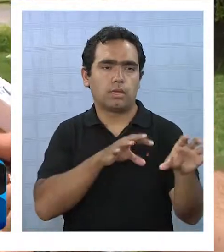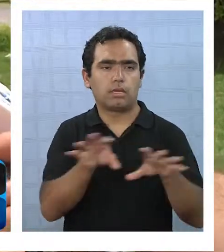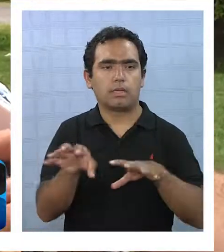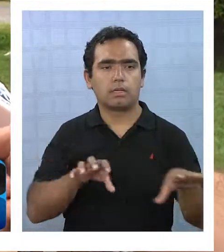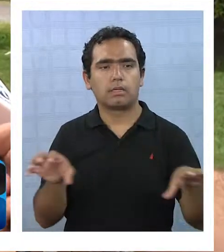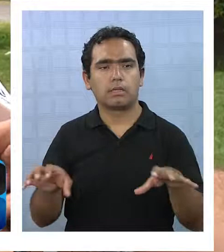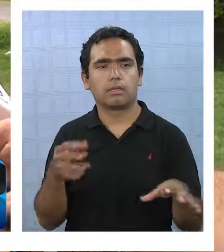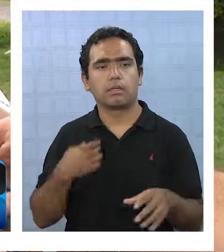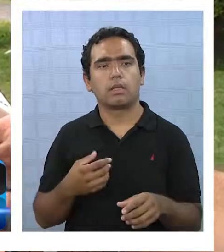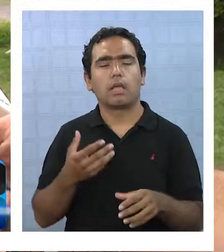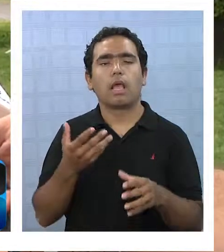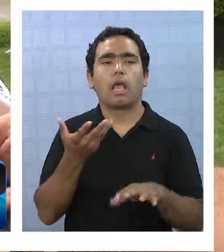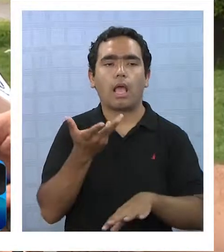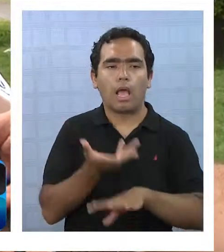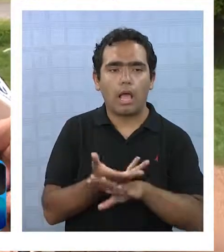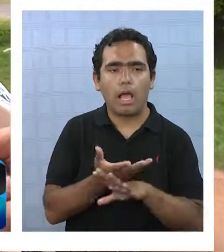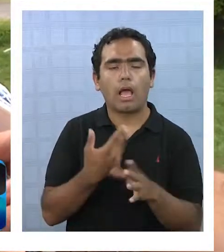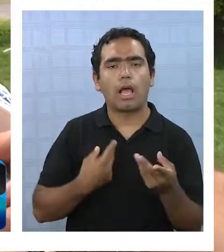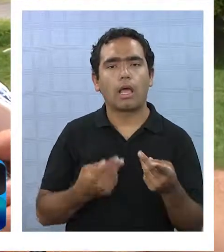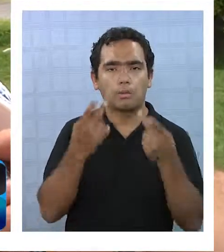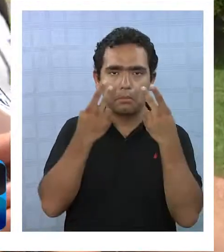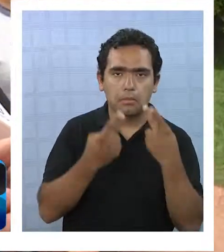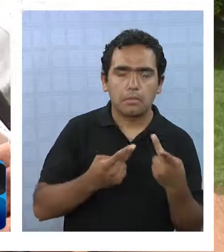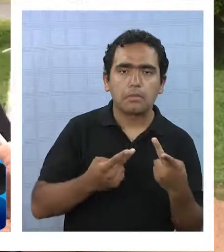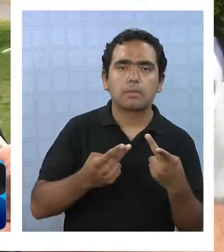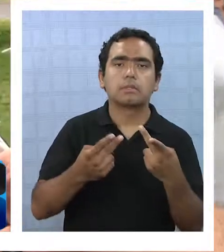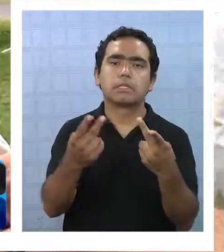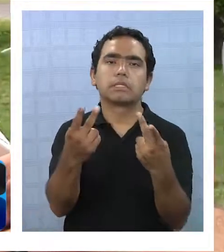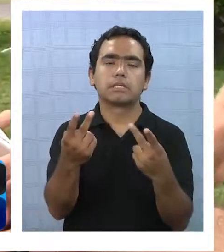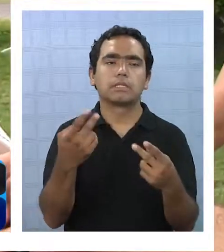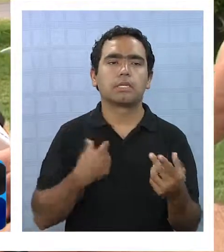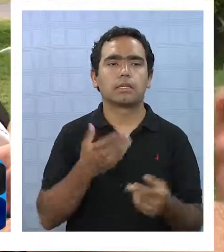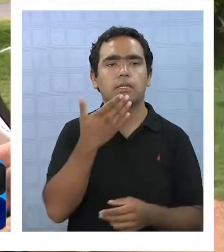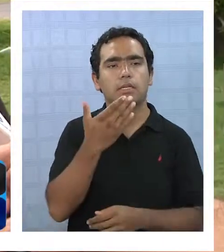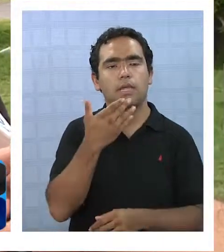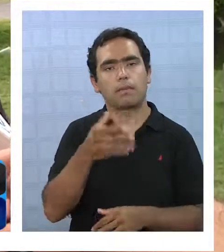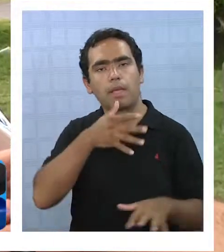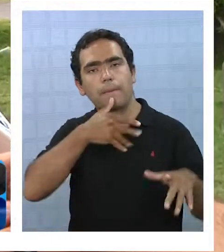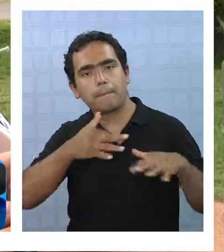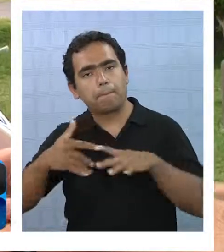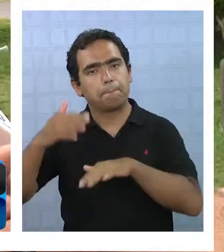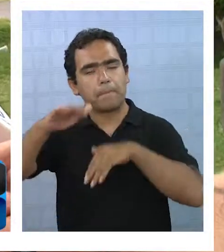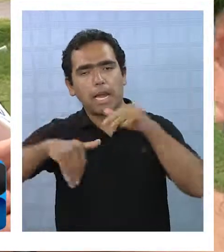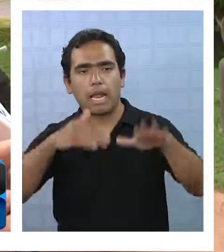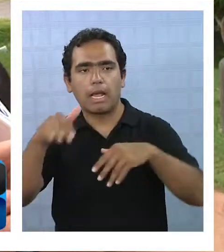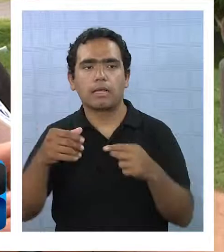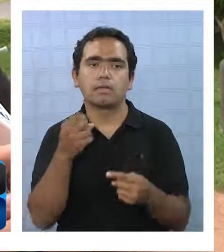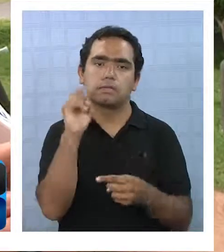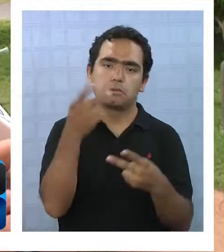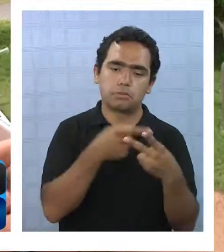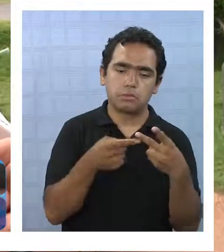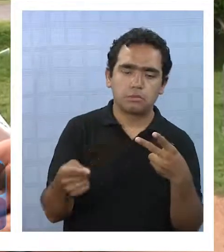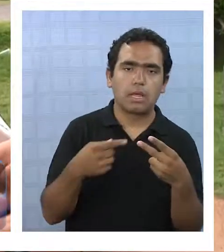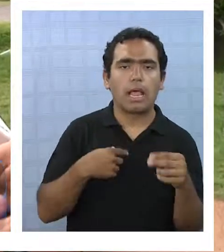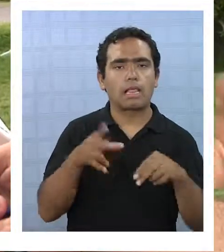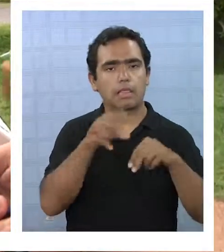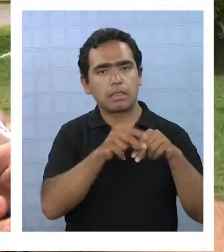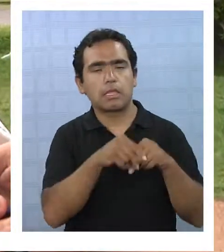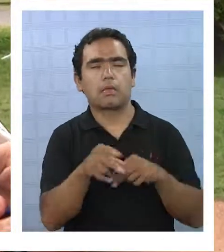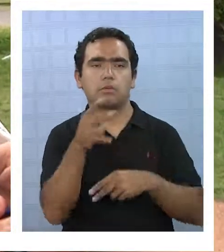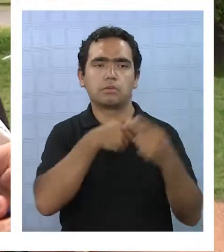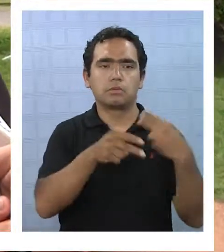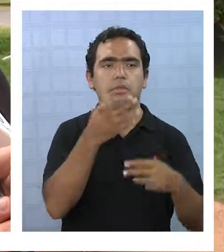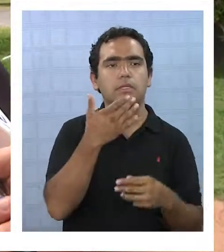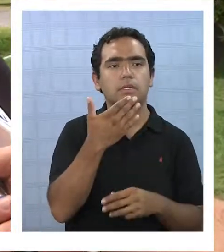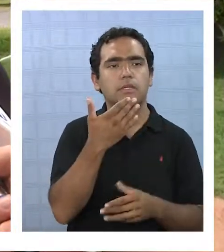Exactamente, van a ver otra salida a terreno y en el jardín se comenzó la primera semana, playas de Iquique y alrededores. Segunda semana acá es contigo, el